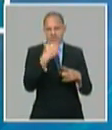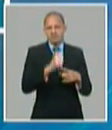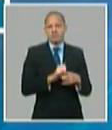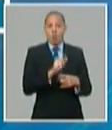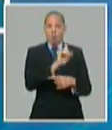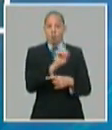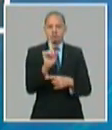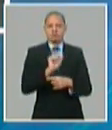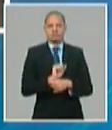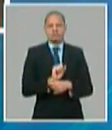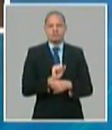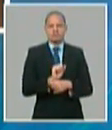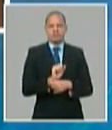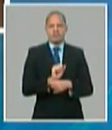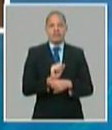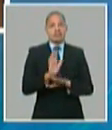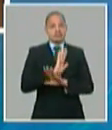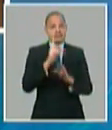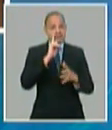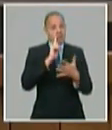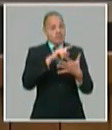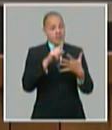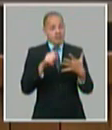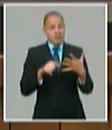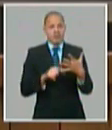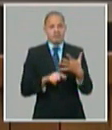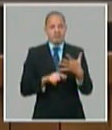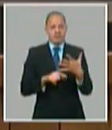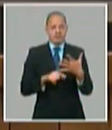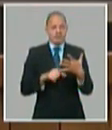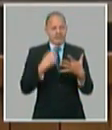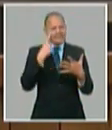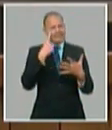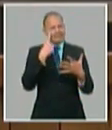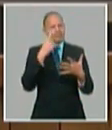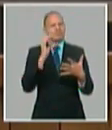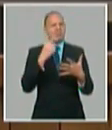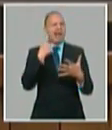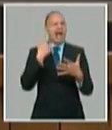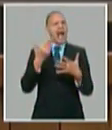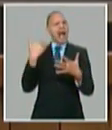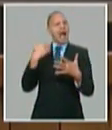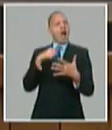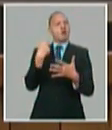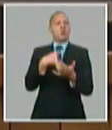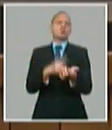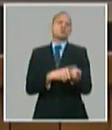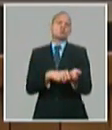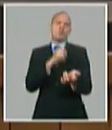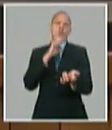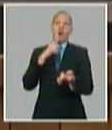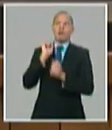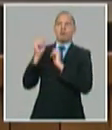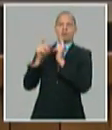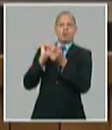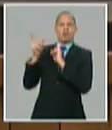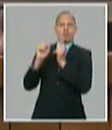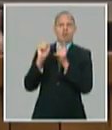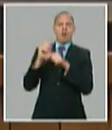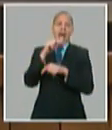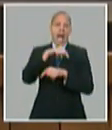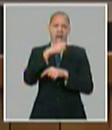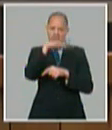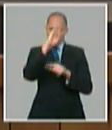apreciamos que en algún momento nos acomodamos mucho a la importación y desatendimos un tanto las capacidades nacionales para